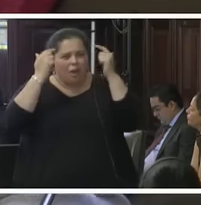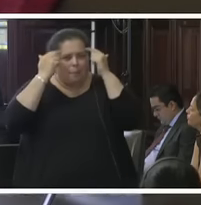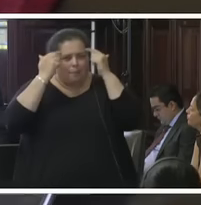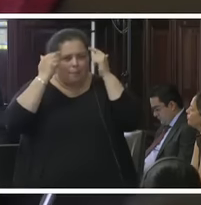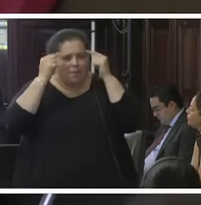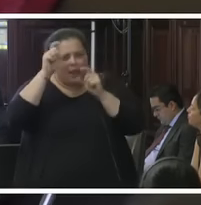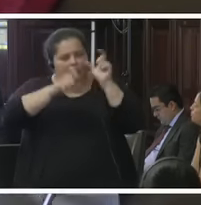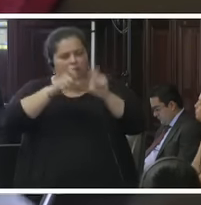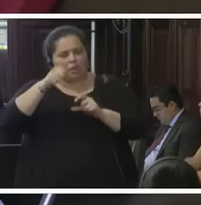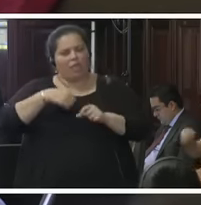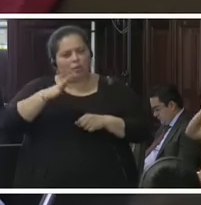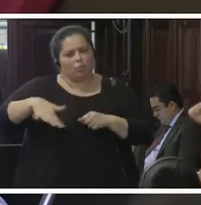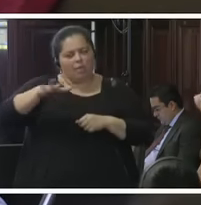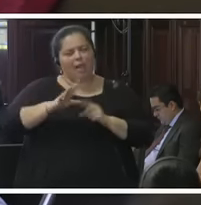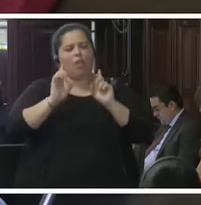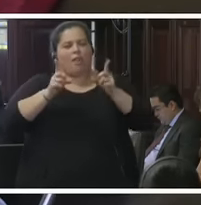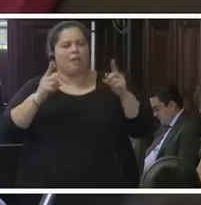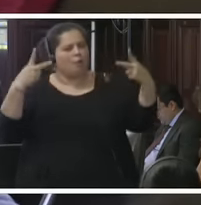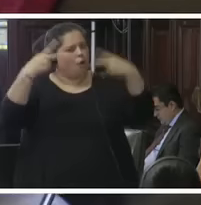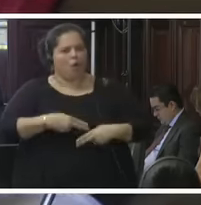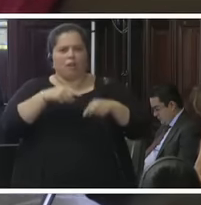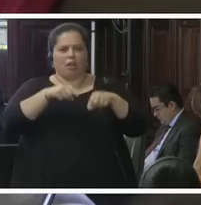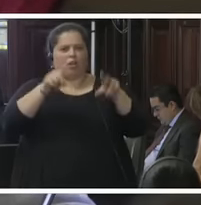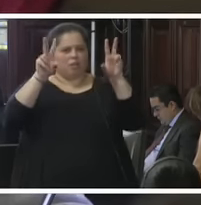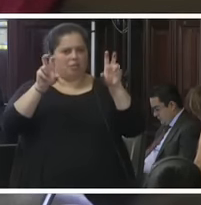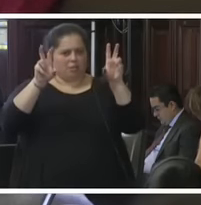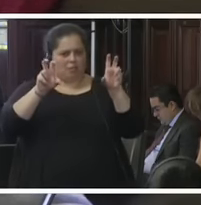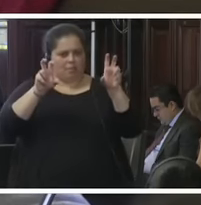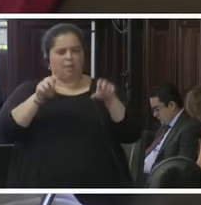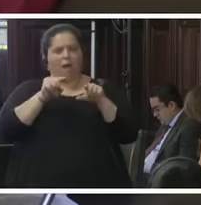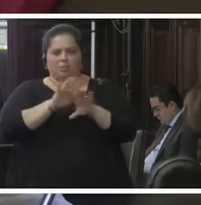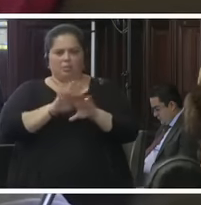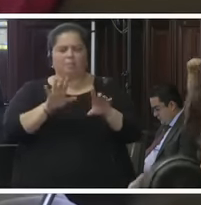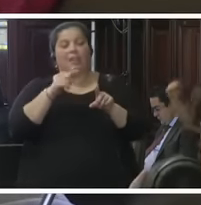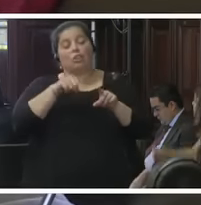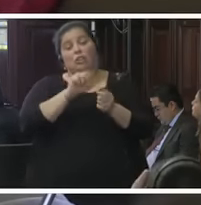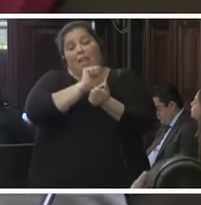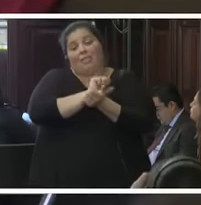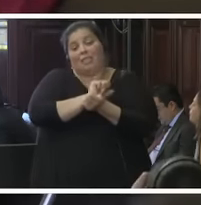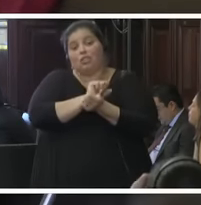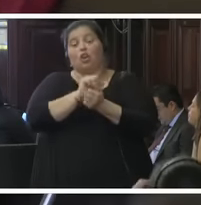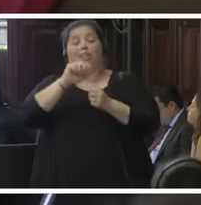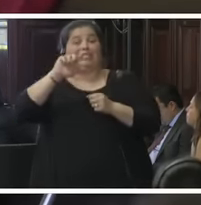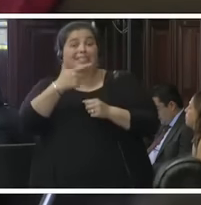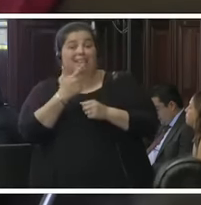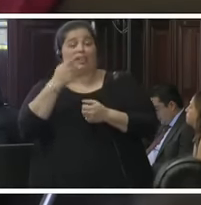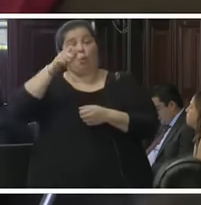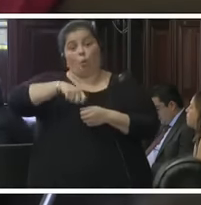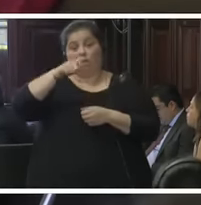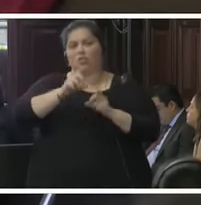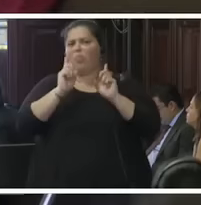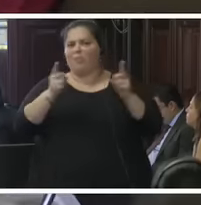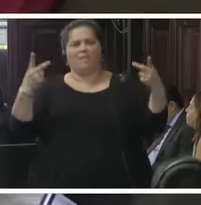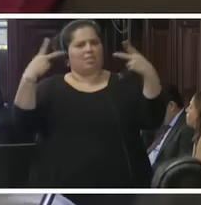entonces que cortar con eso. Entonces, las detenciones sin juicio tienen que terminar. Hay que